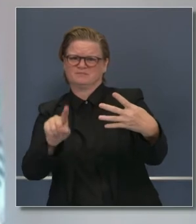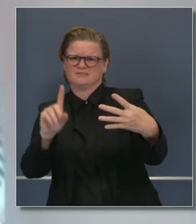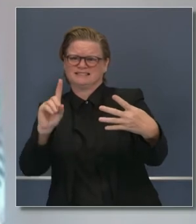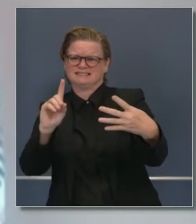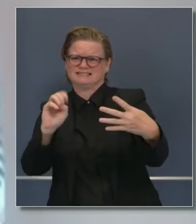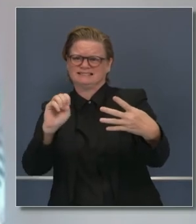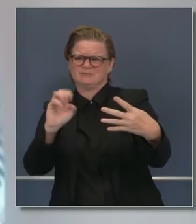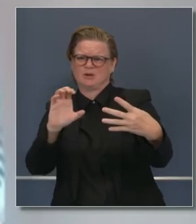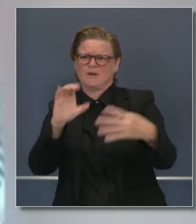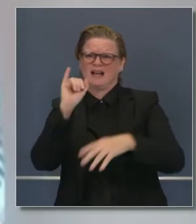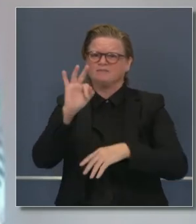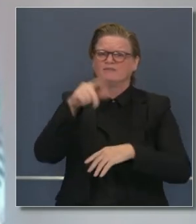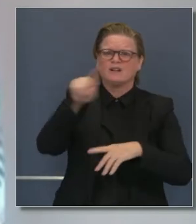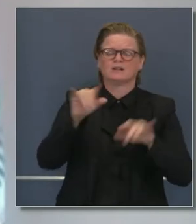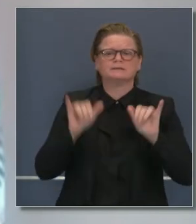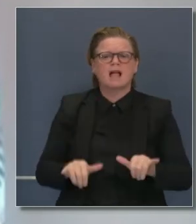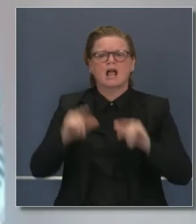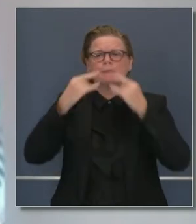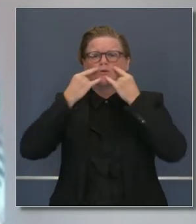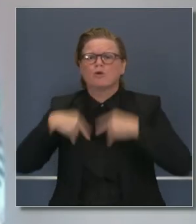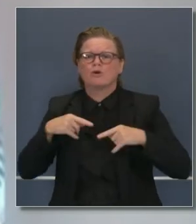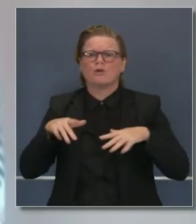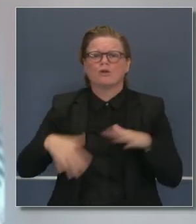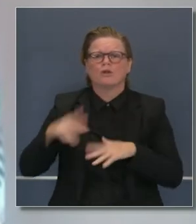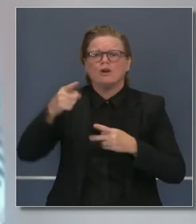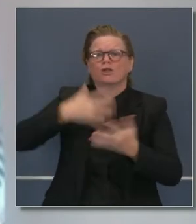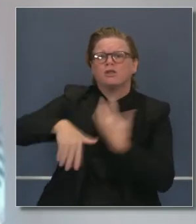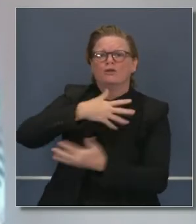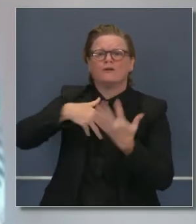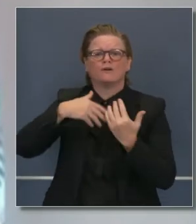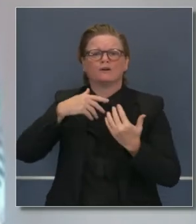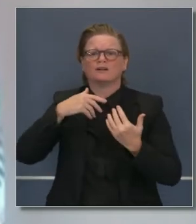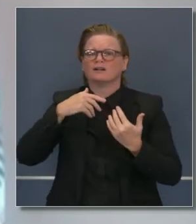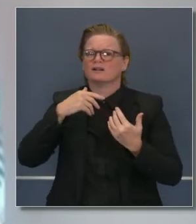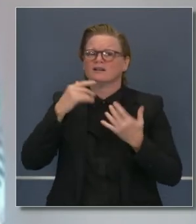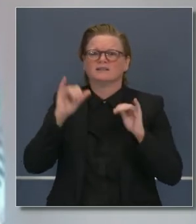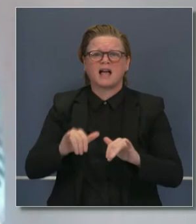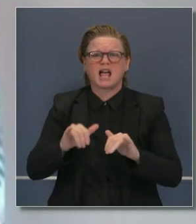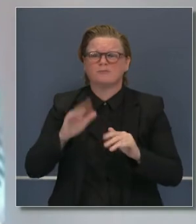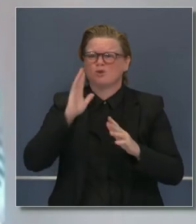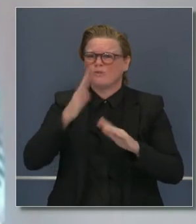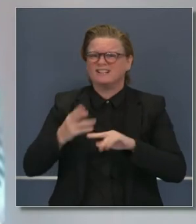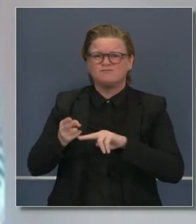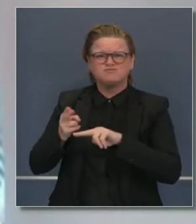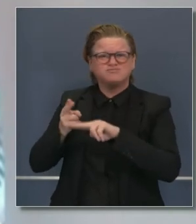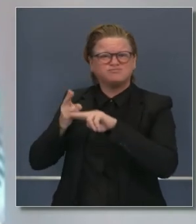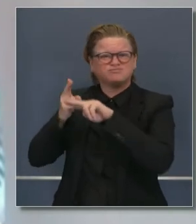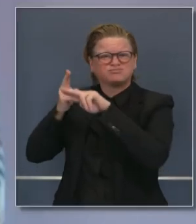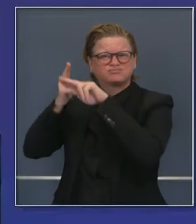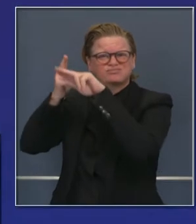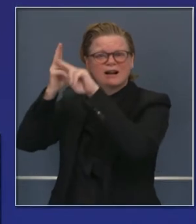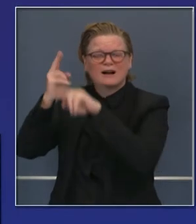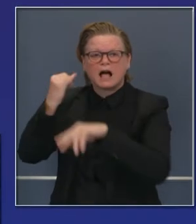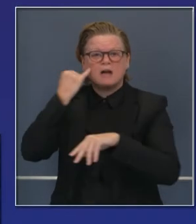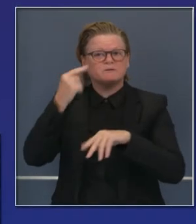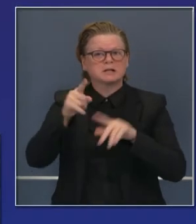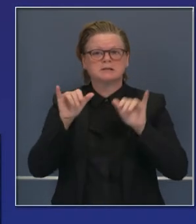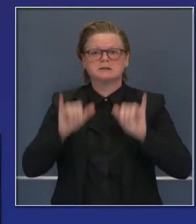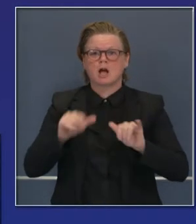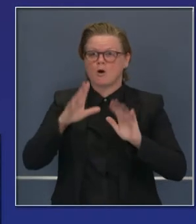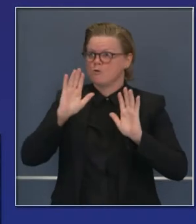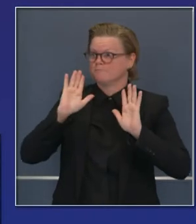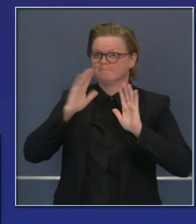a cómo va la transmisión hoy, posiblemente tendremos una sobrecarga o limitaciones en ciertas